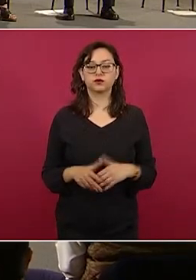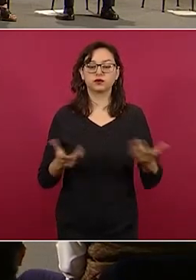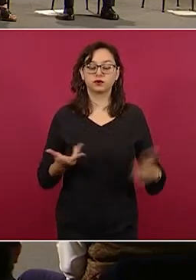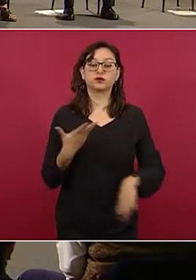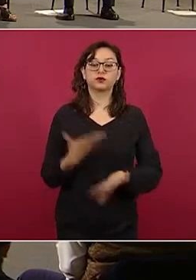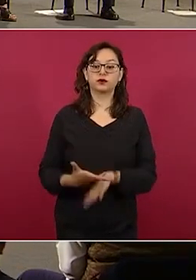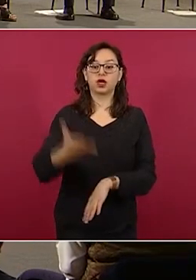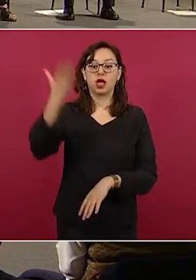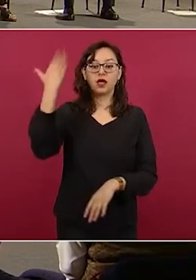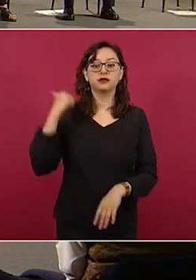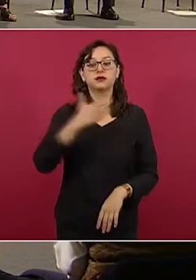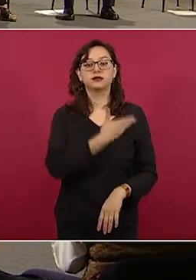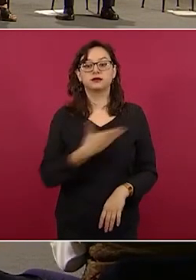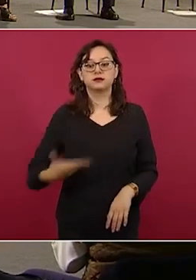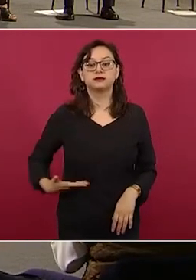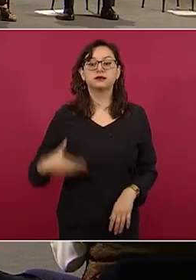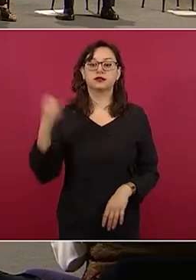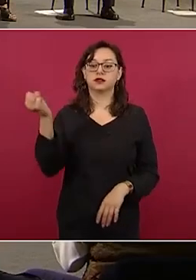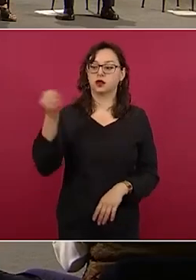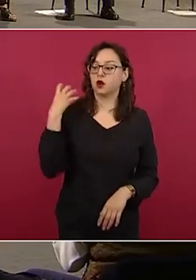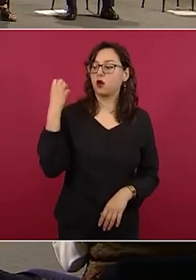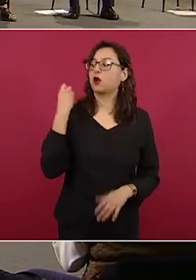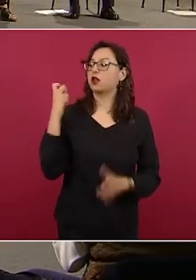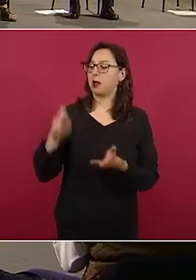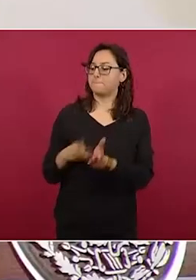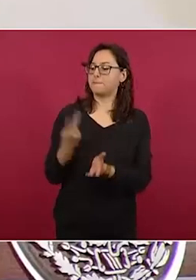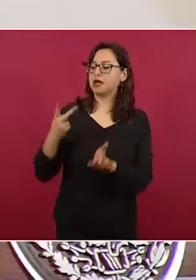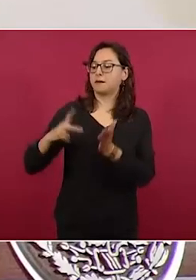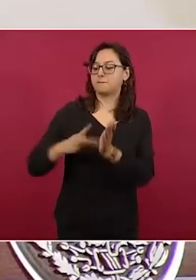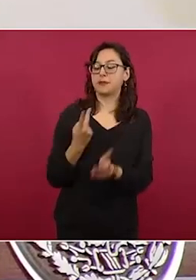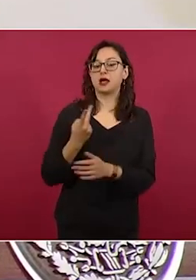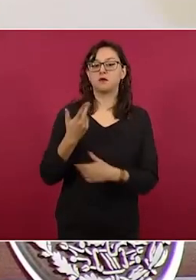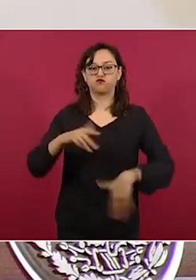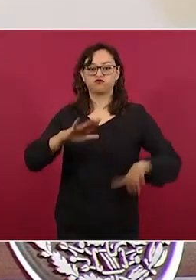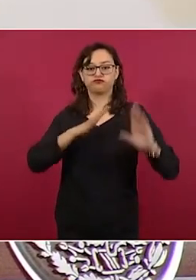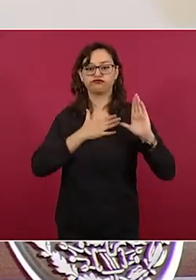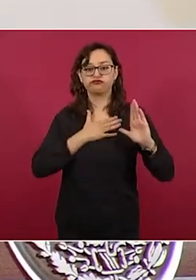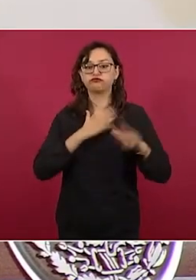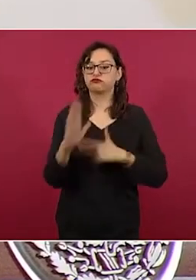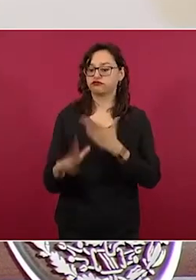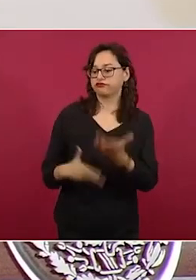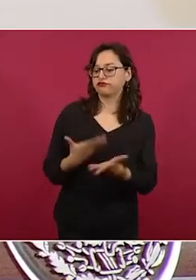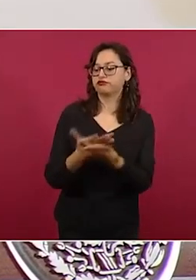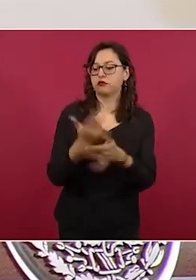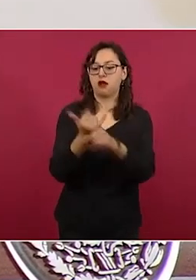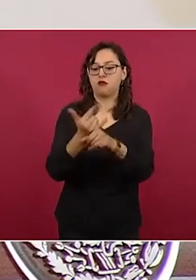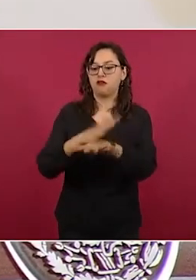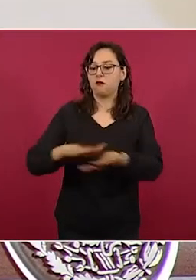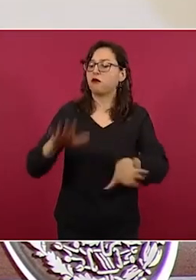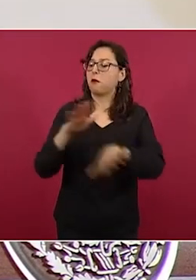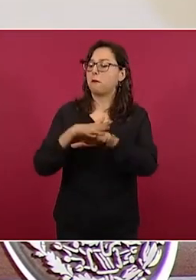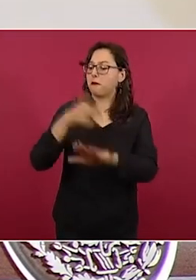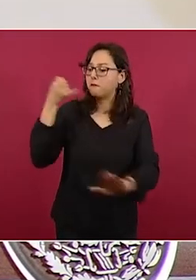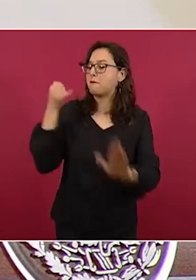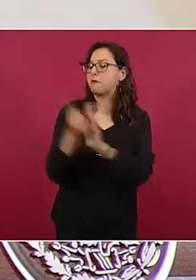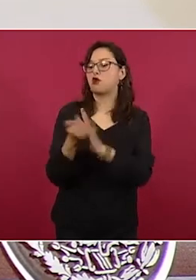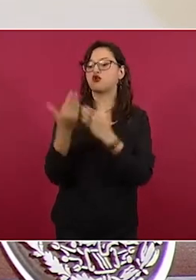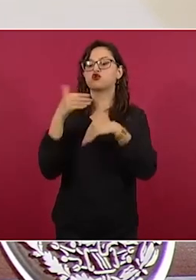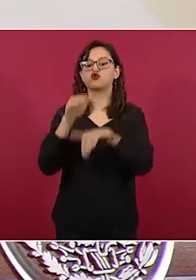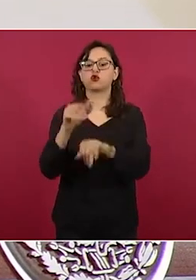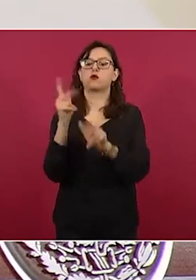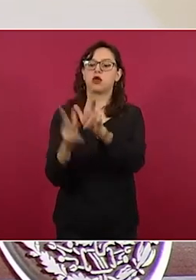matutinas previas les hizo el presidente de la República para explicar la importancia,